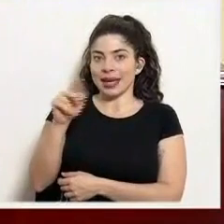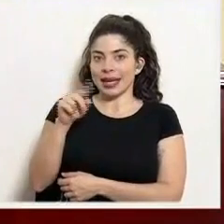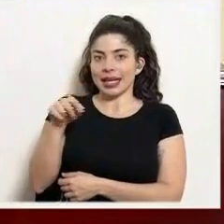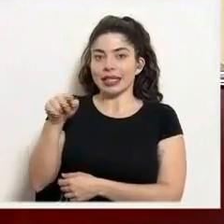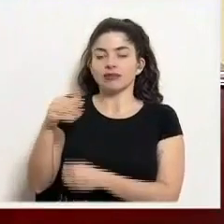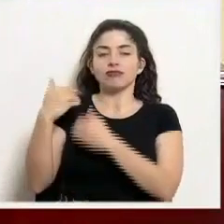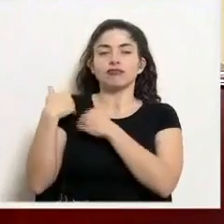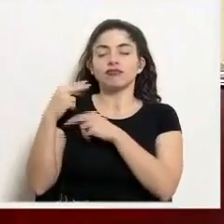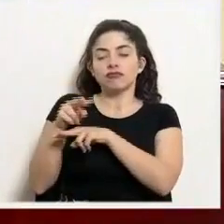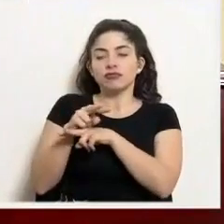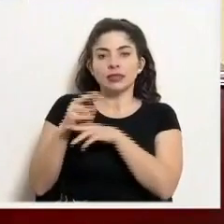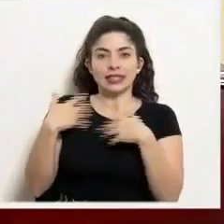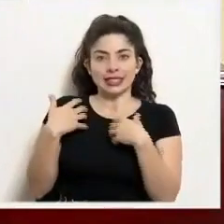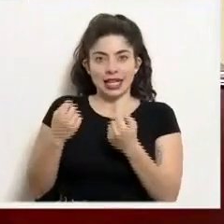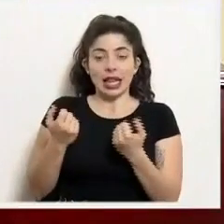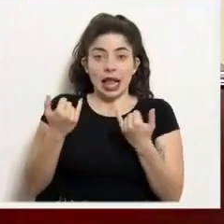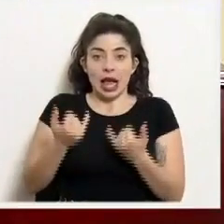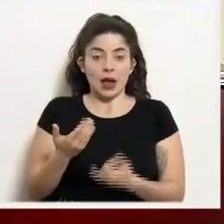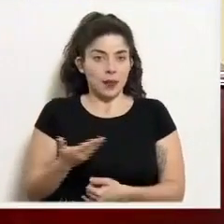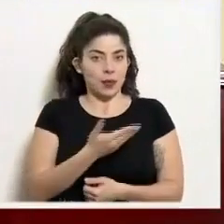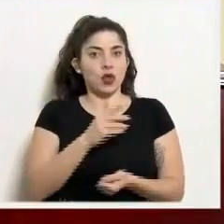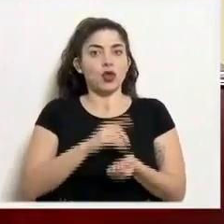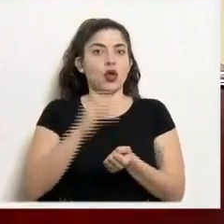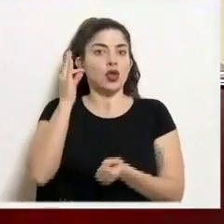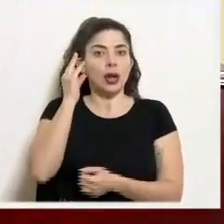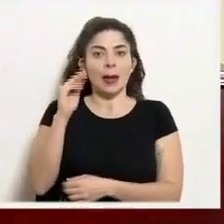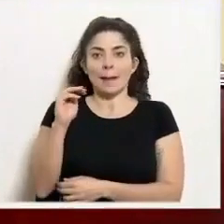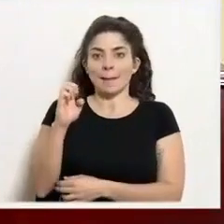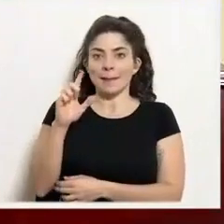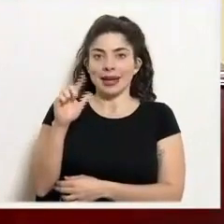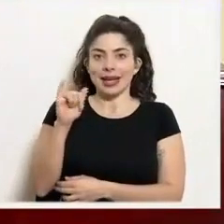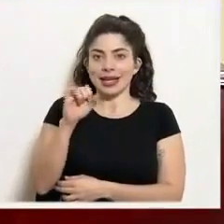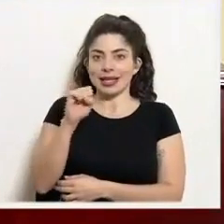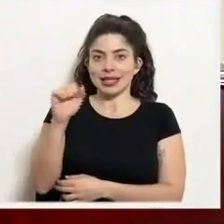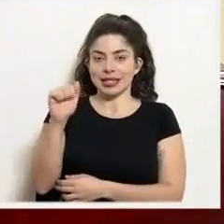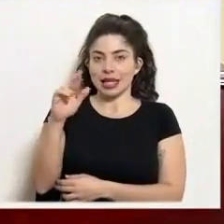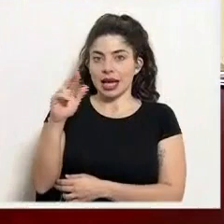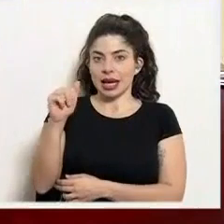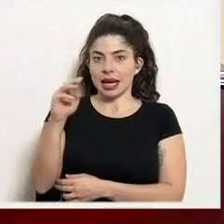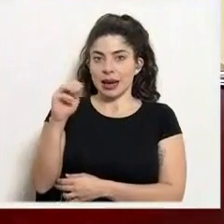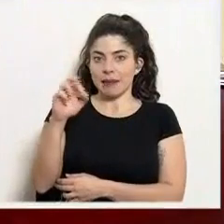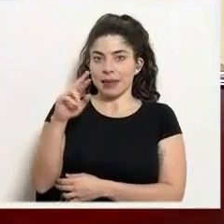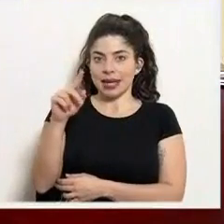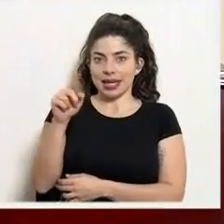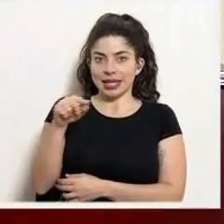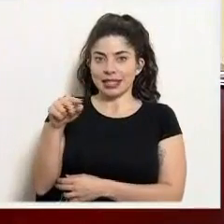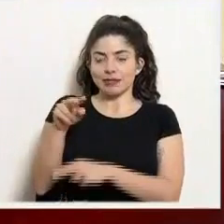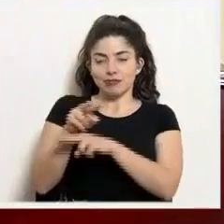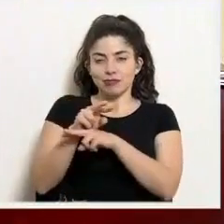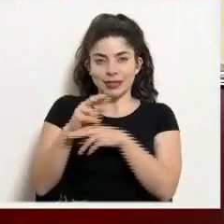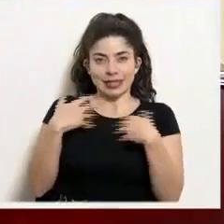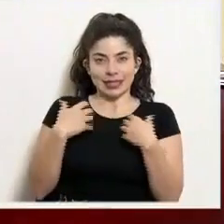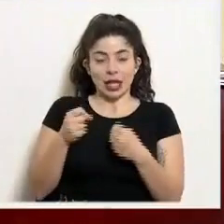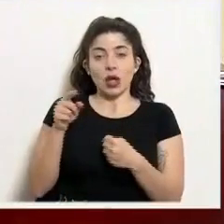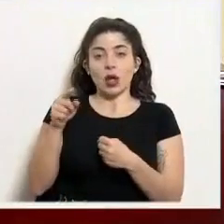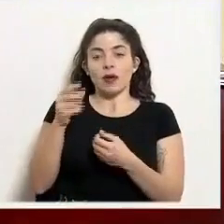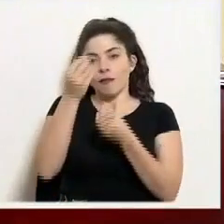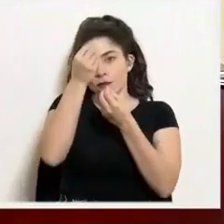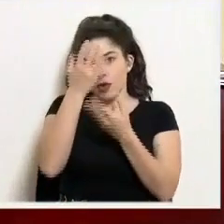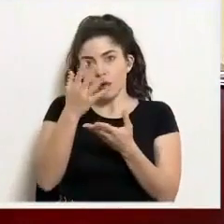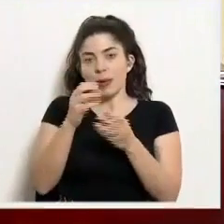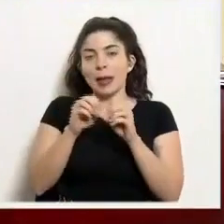A continuación, cedemos el uso de la palabra a la doctora Melisa Ramírez, de Vigilancia de la Salud, quien ofrecerá el reporte